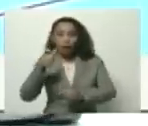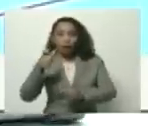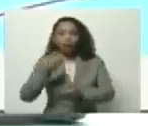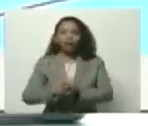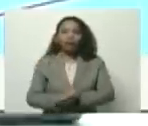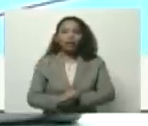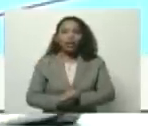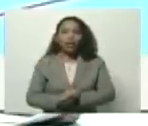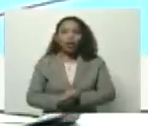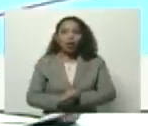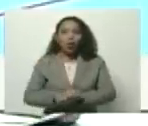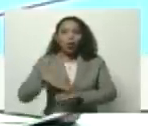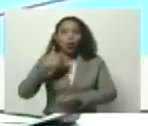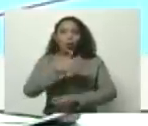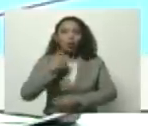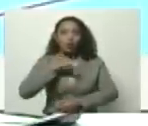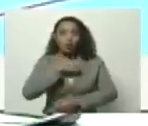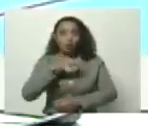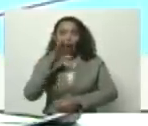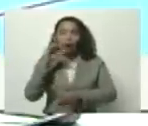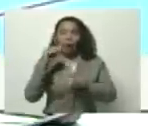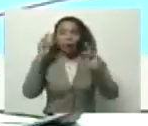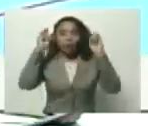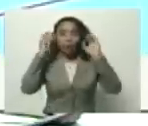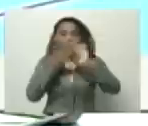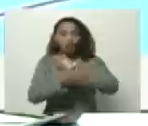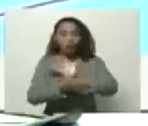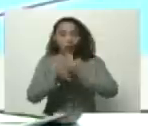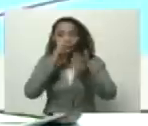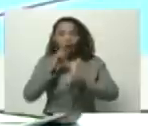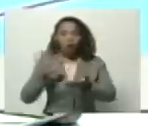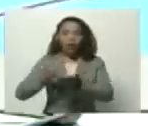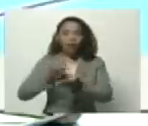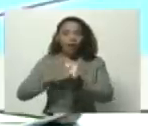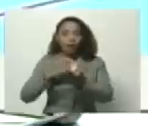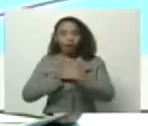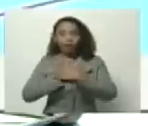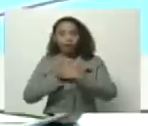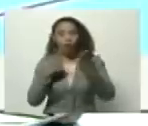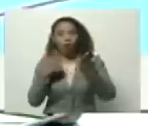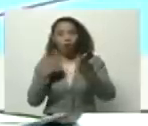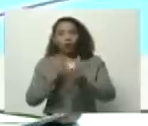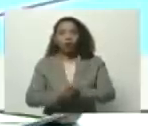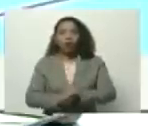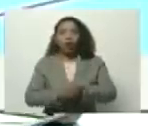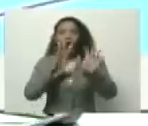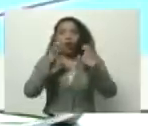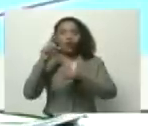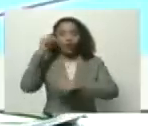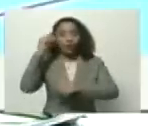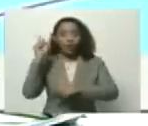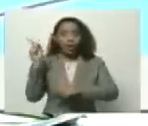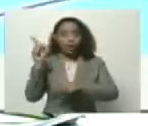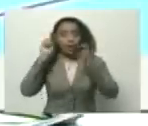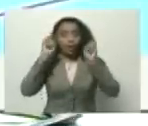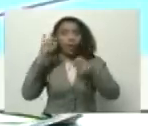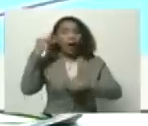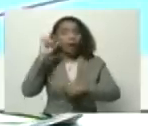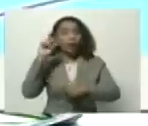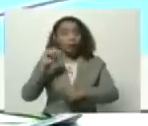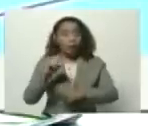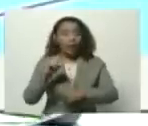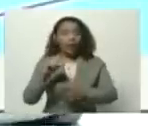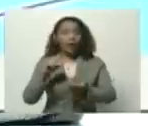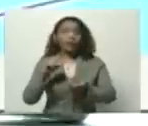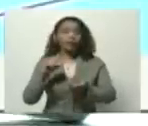hablamos del banco digital, va a estar disponible máximo en 90 días, pero sus productos también van a estar en la banca